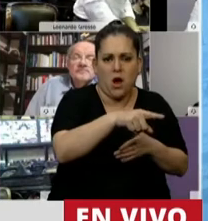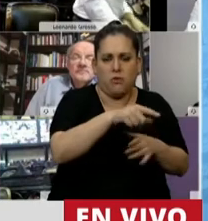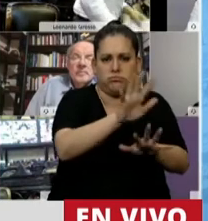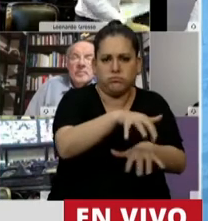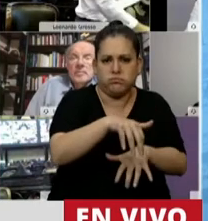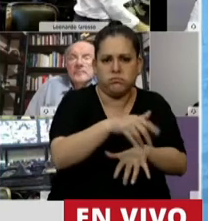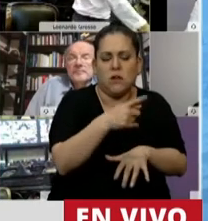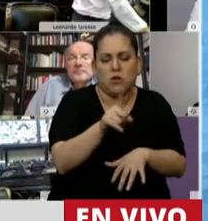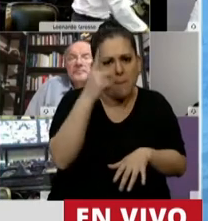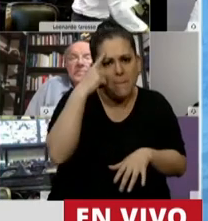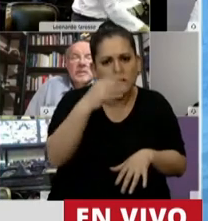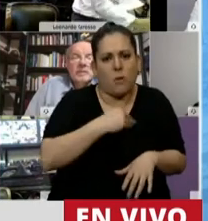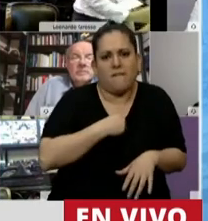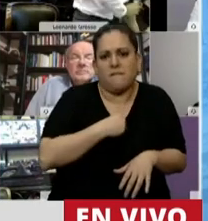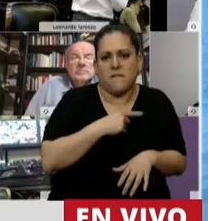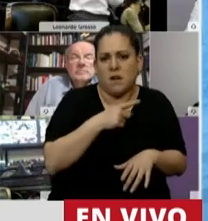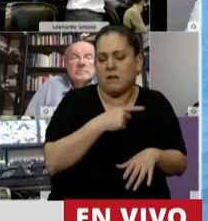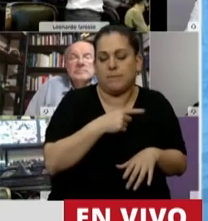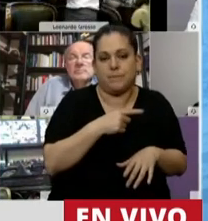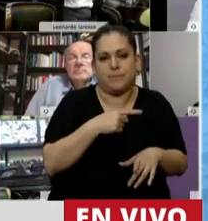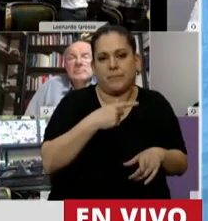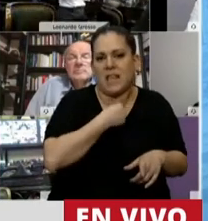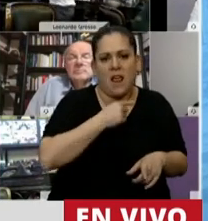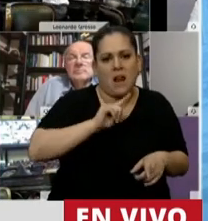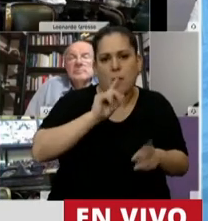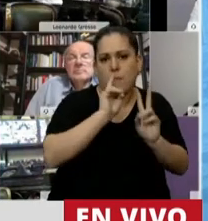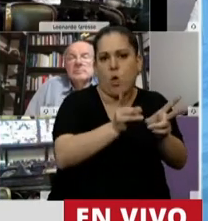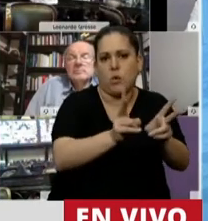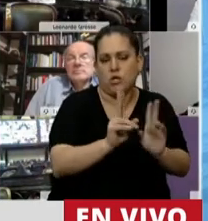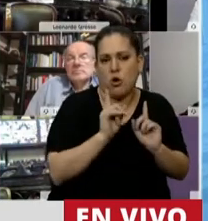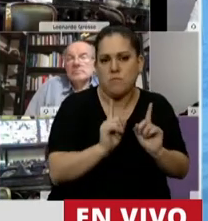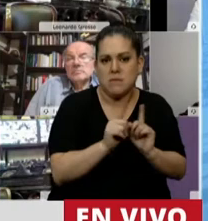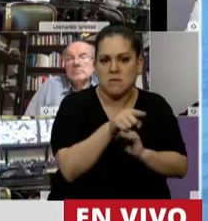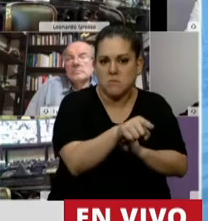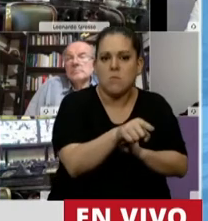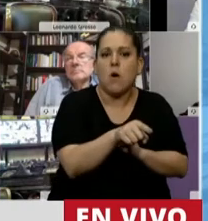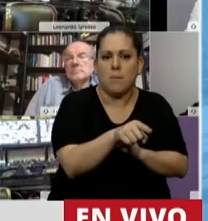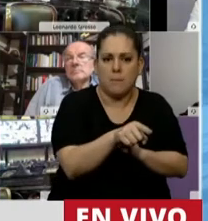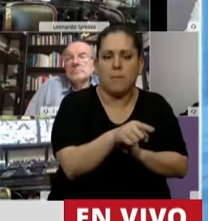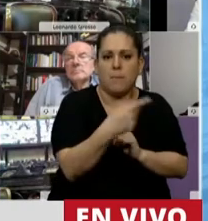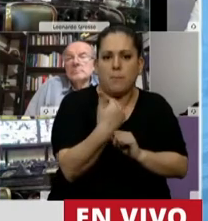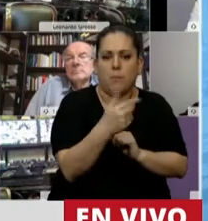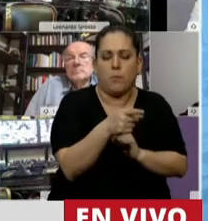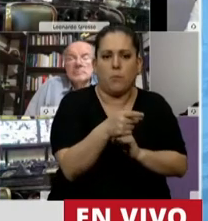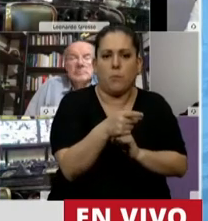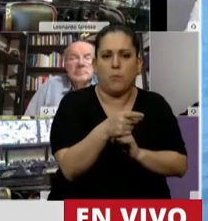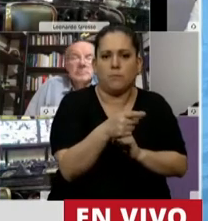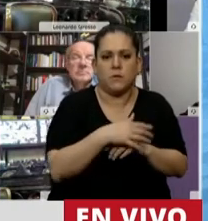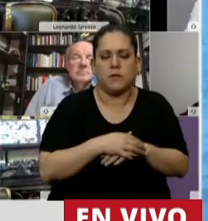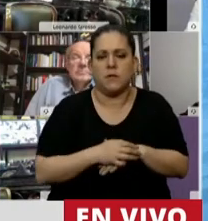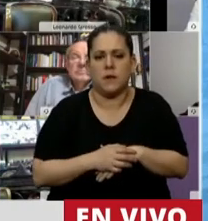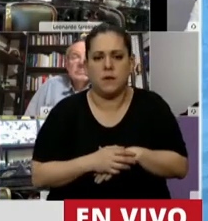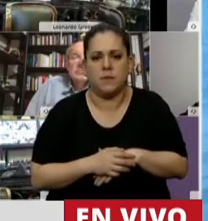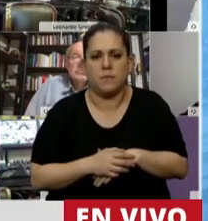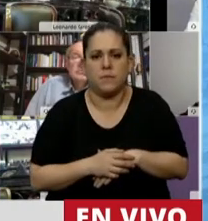creo que el fanatismo de la prohibición por la prohibición misma puede explicar semejante extravío.